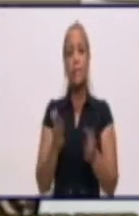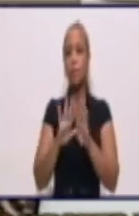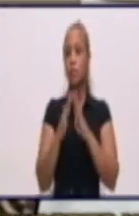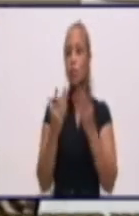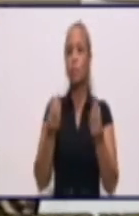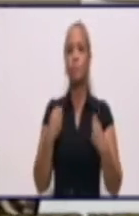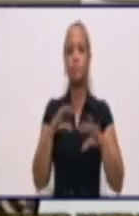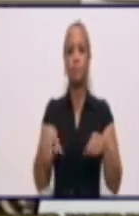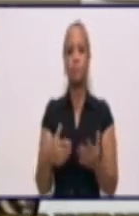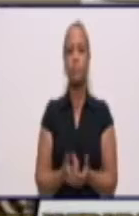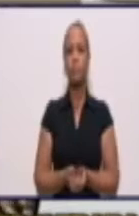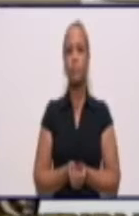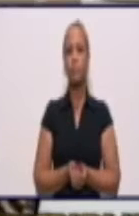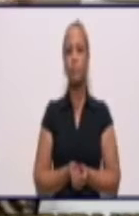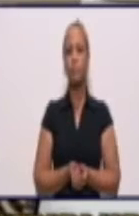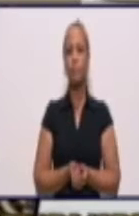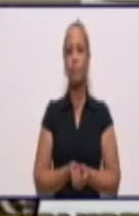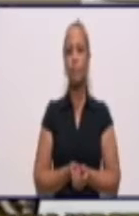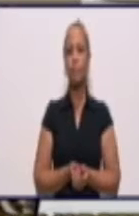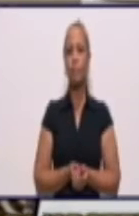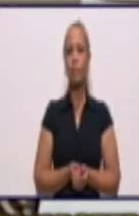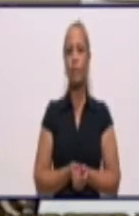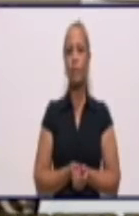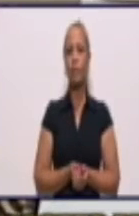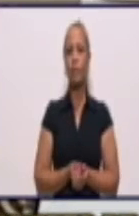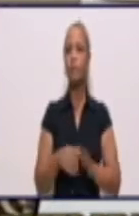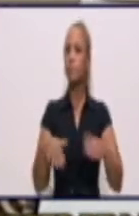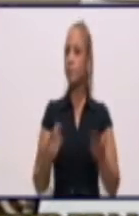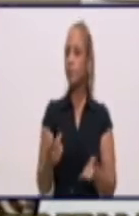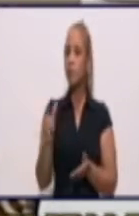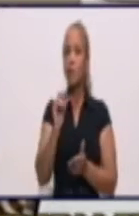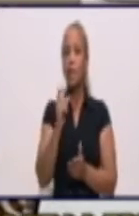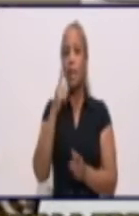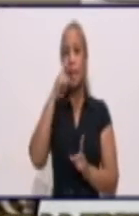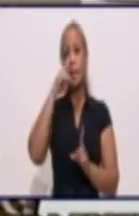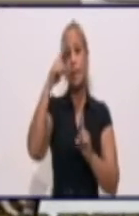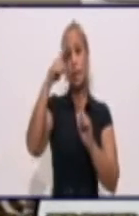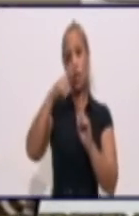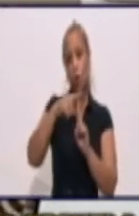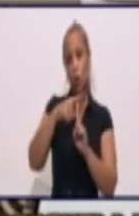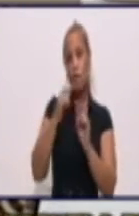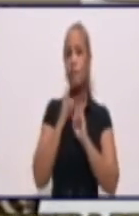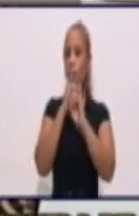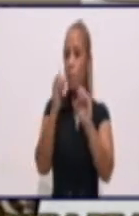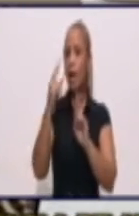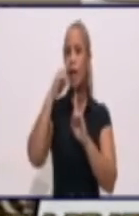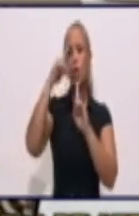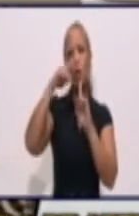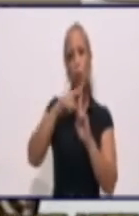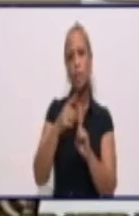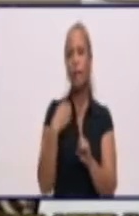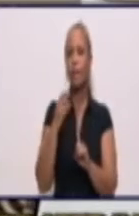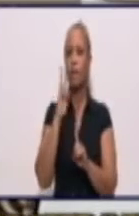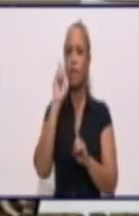Esto que mismo ahorita tú pudiste hacer, que fue dar notas de instituciones, organismos,